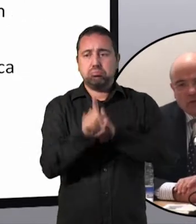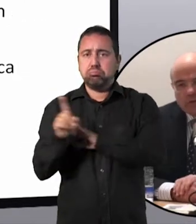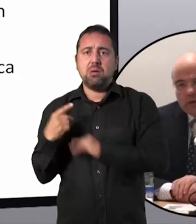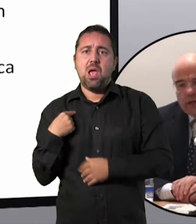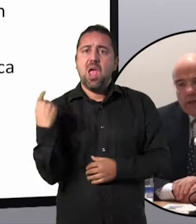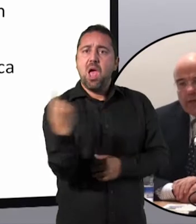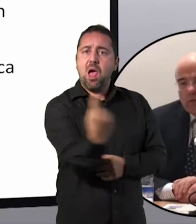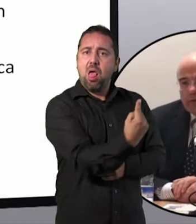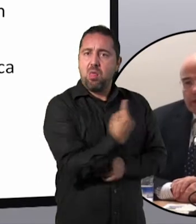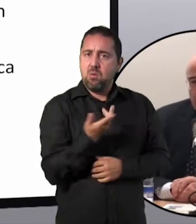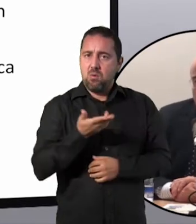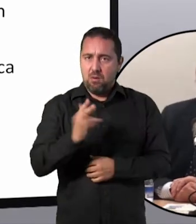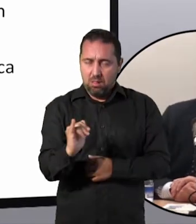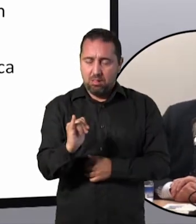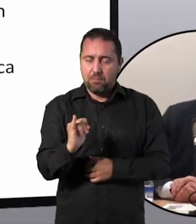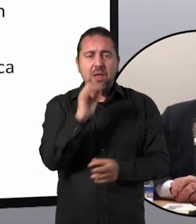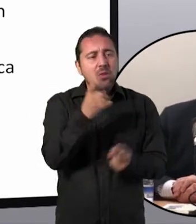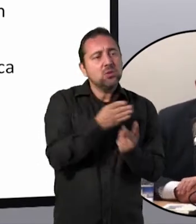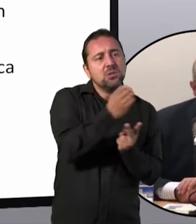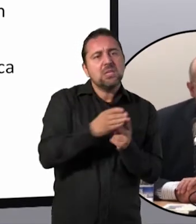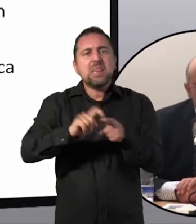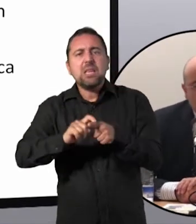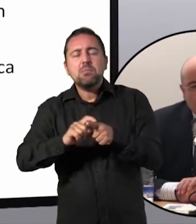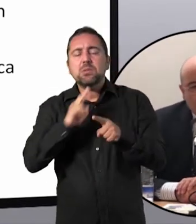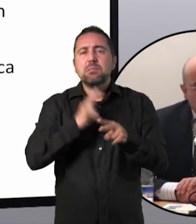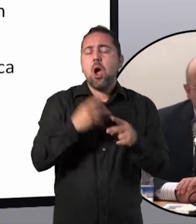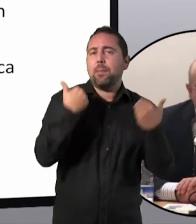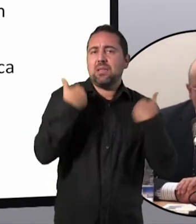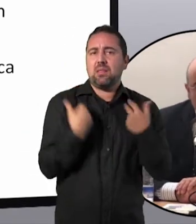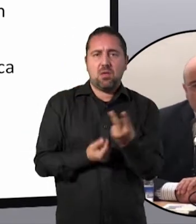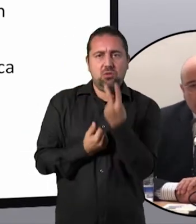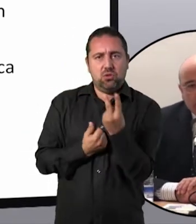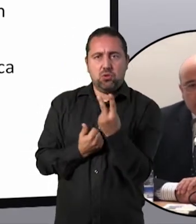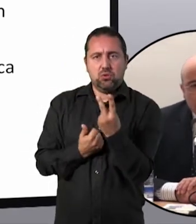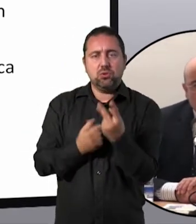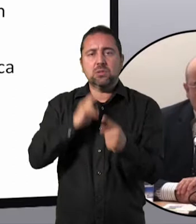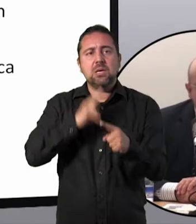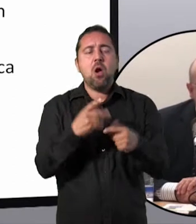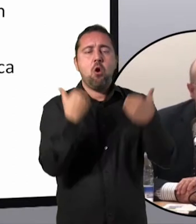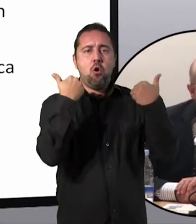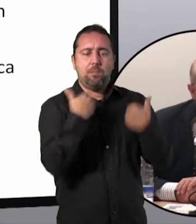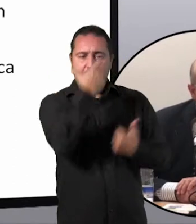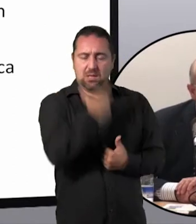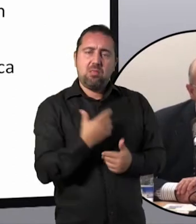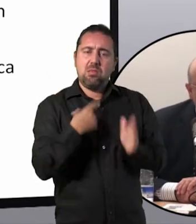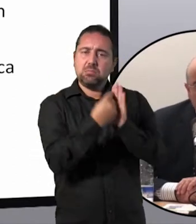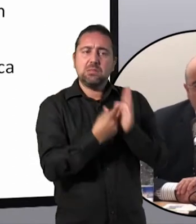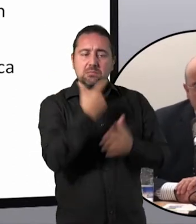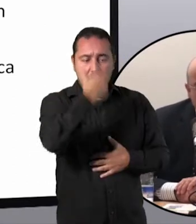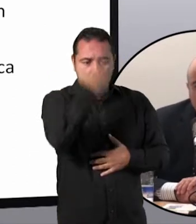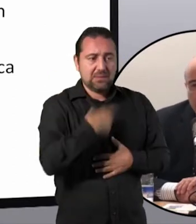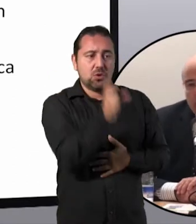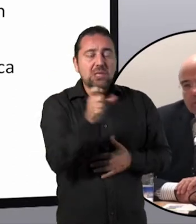Hay dos tipos en general de competencias, lo que se llaman las competencias personales, esas que no se aprenden en los libros,